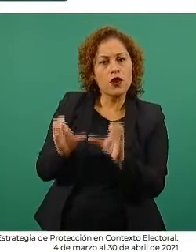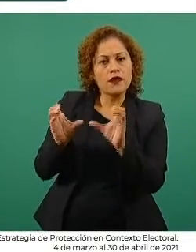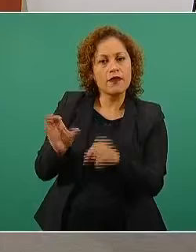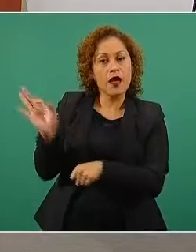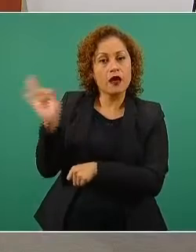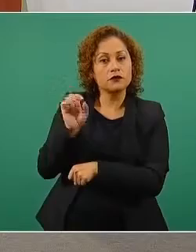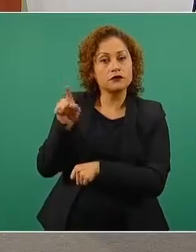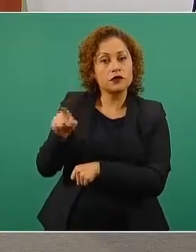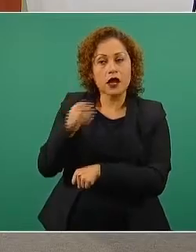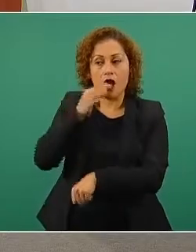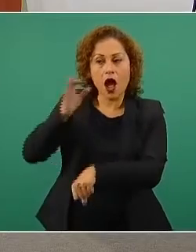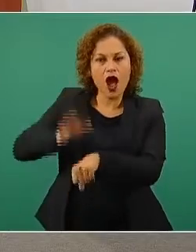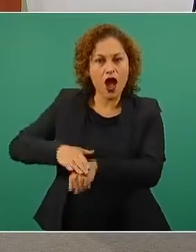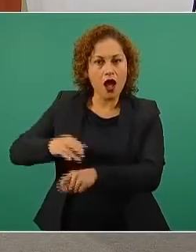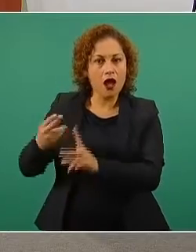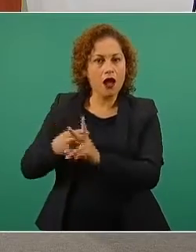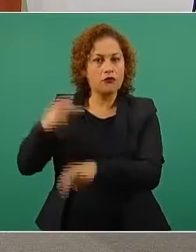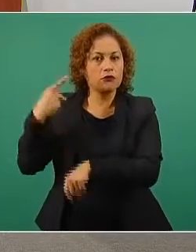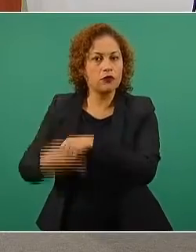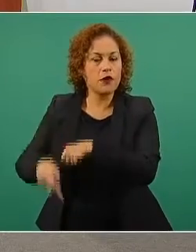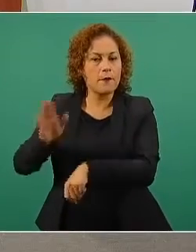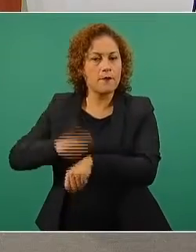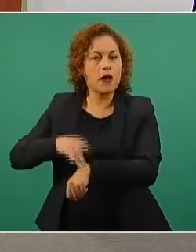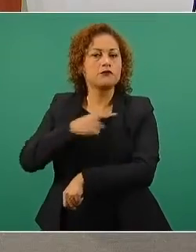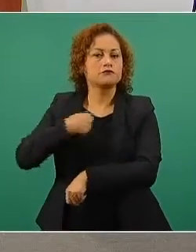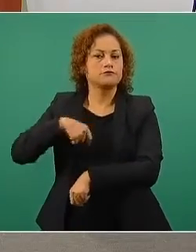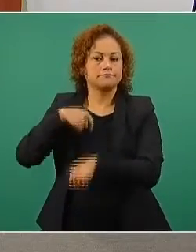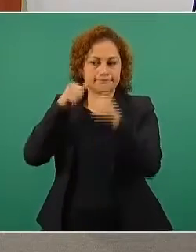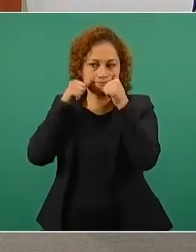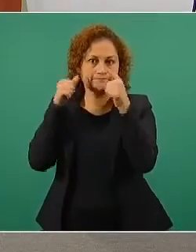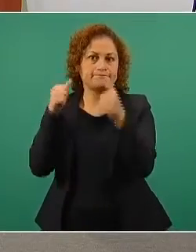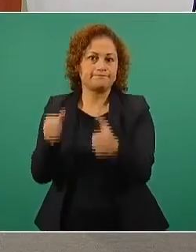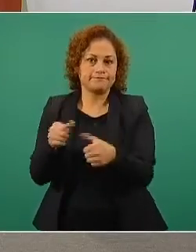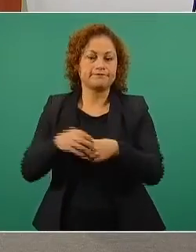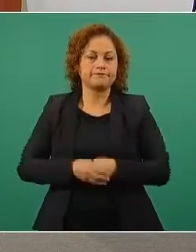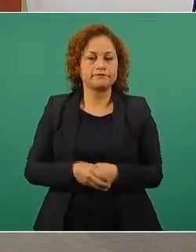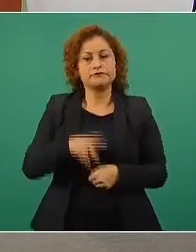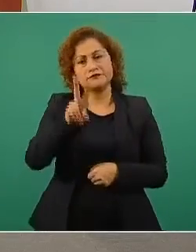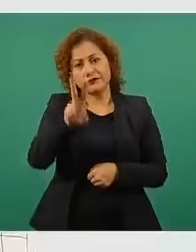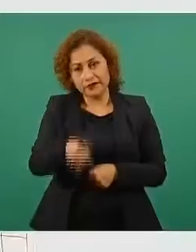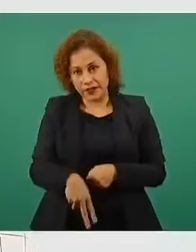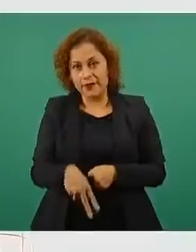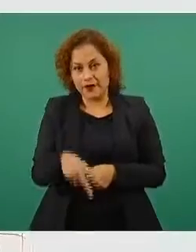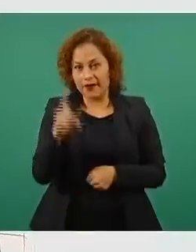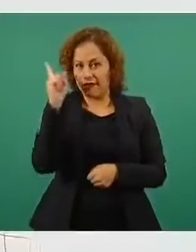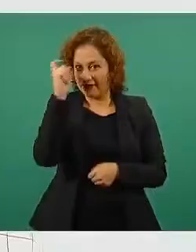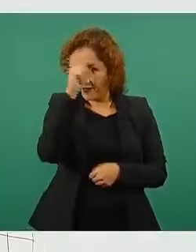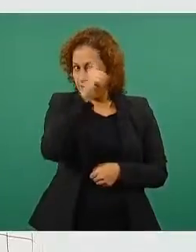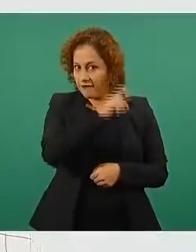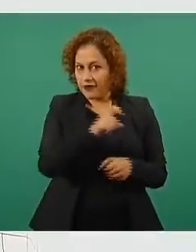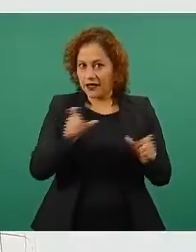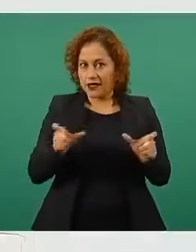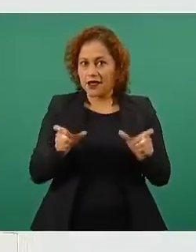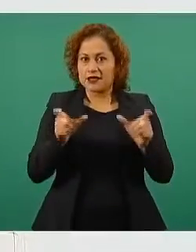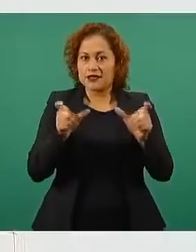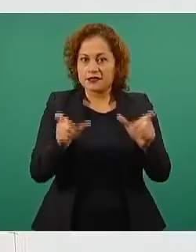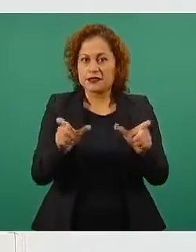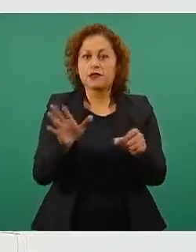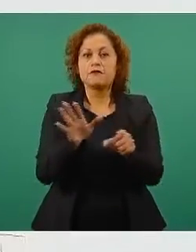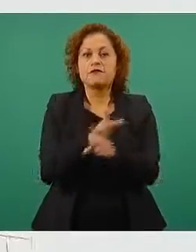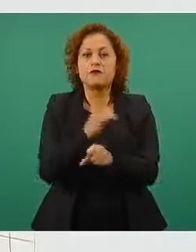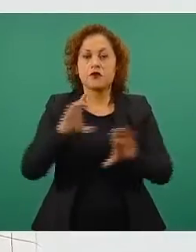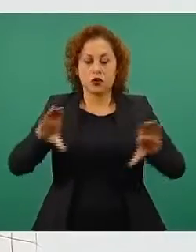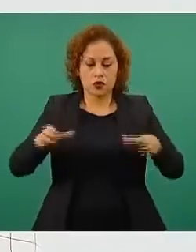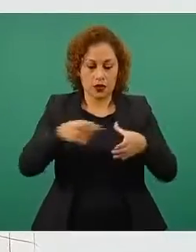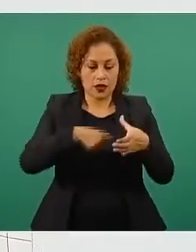violencia. El reto es grande si se considera que en el proceso electoral actual participan más de